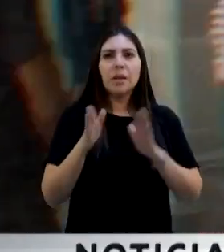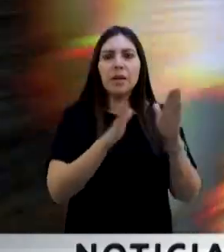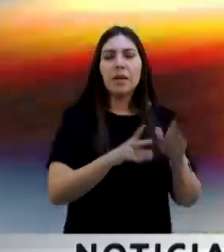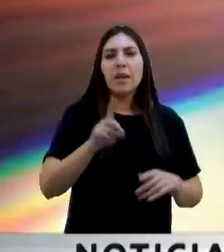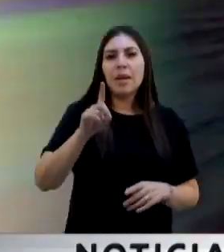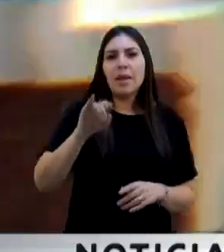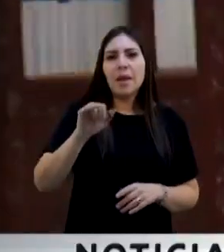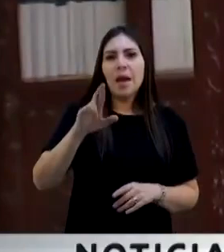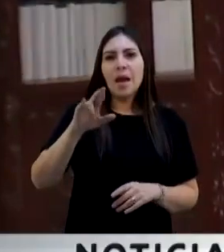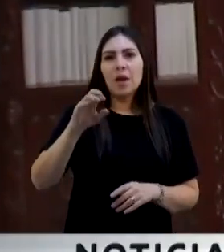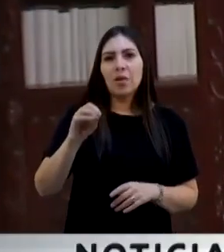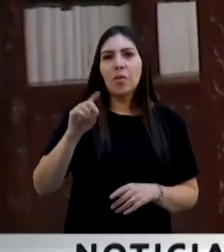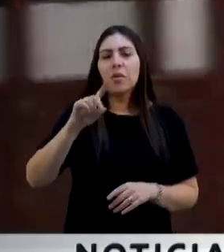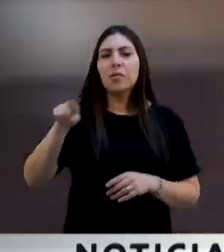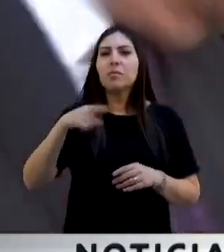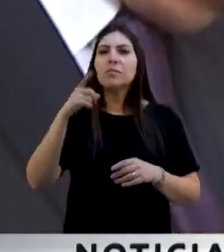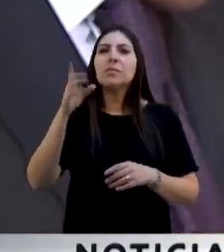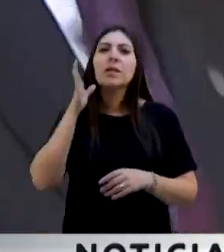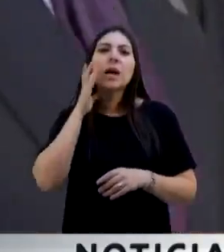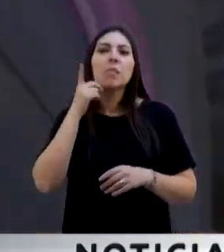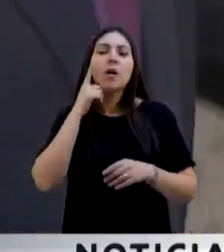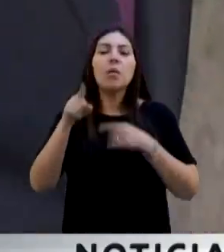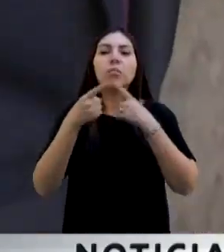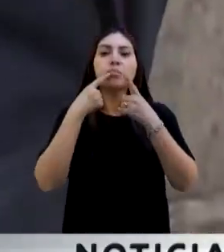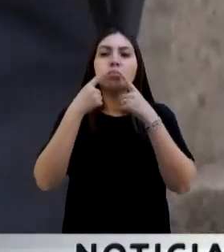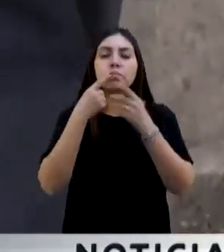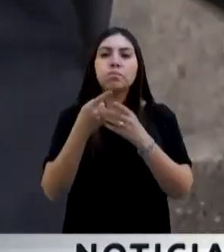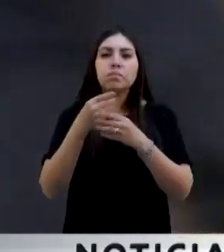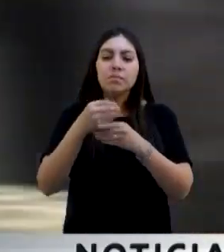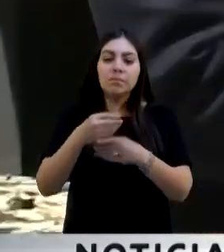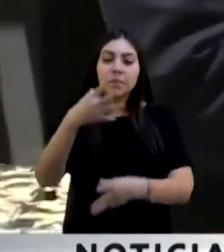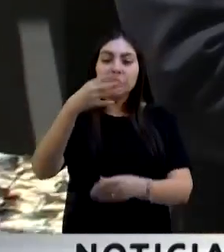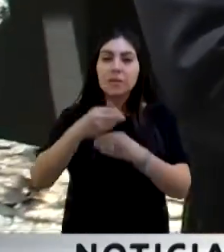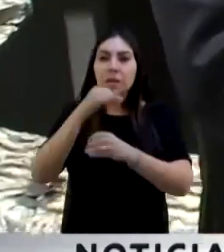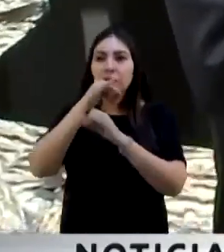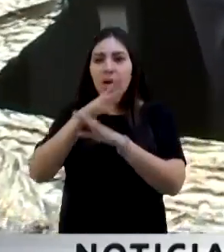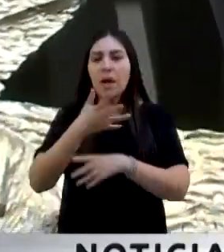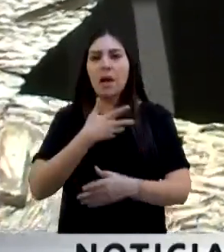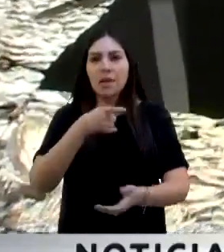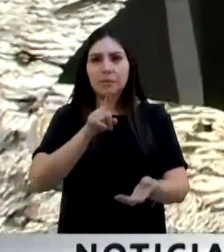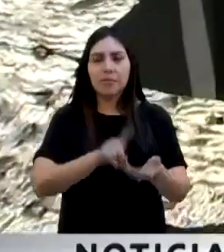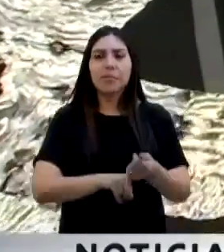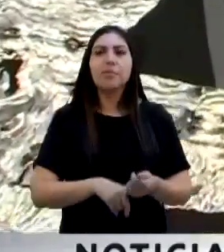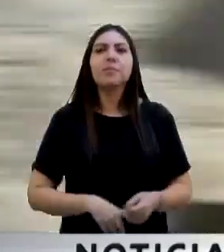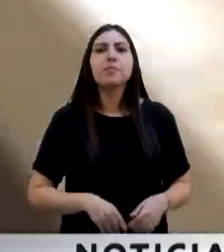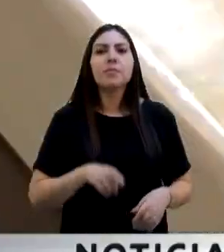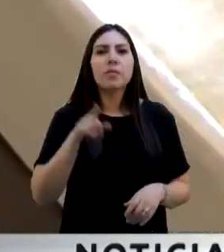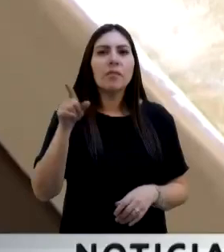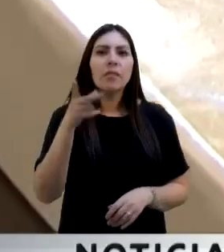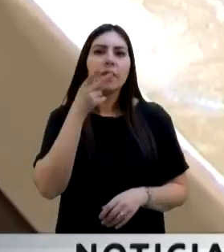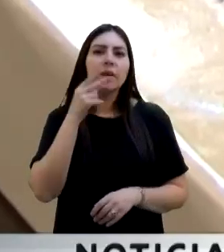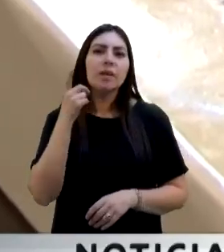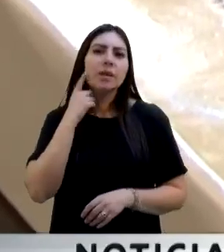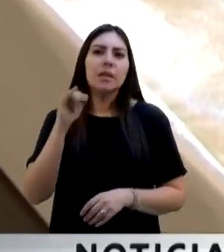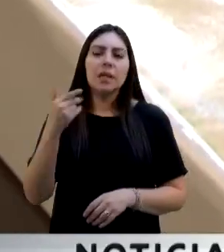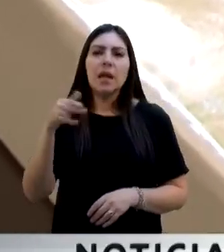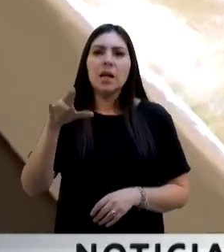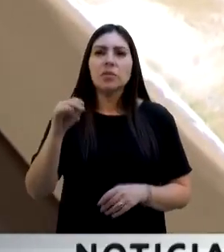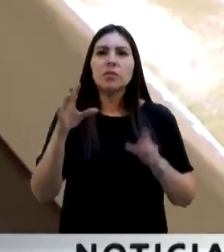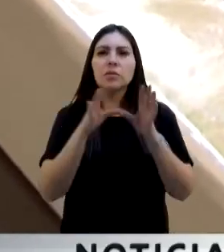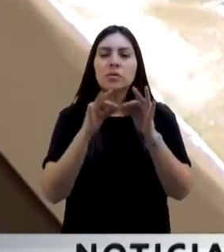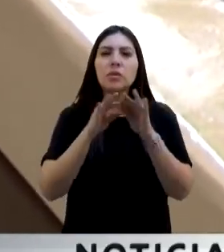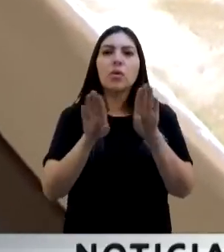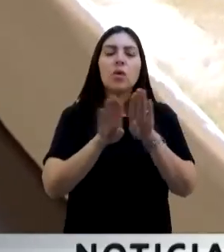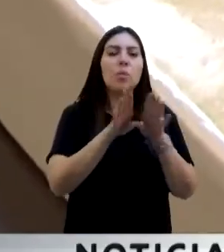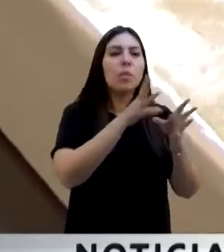Mateos. El diputado Ignacio Mier dio detalle de los trabajos de remozamiento. Esta es la primera que se